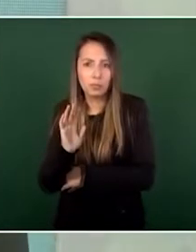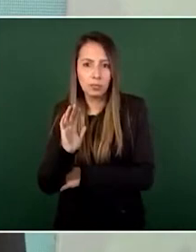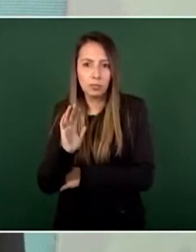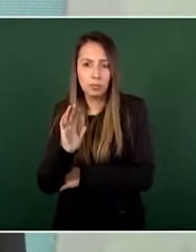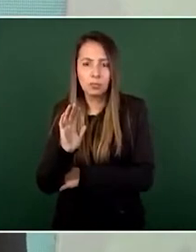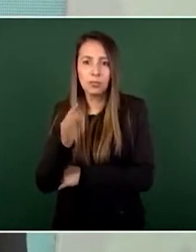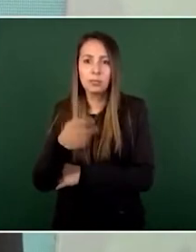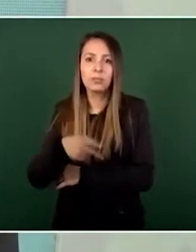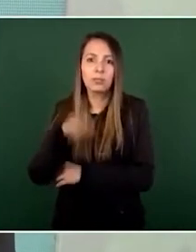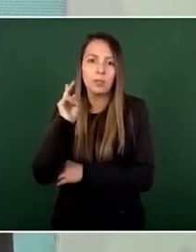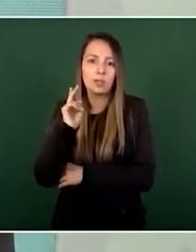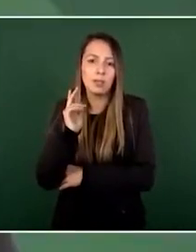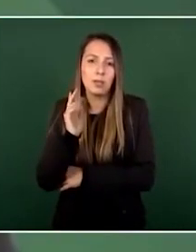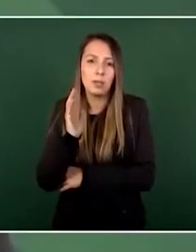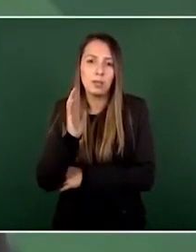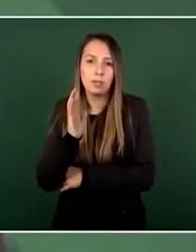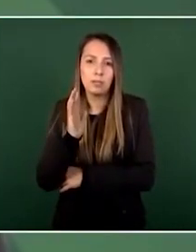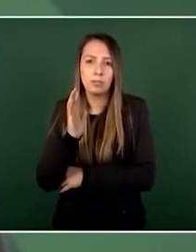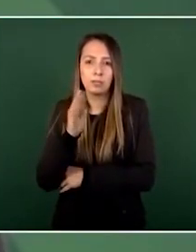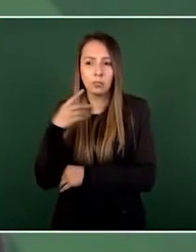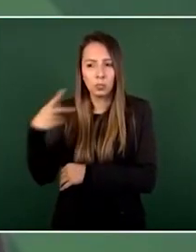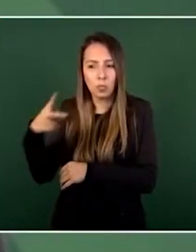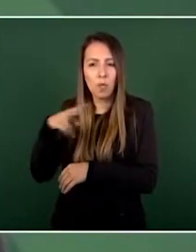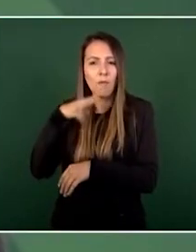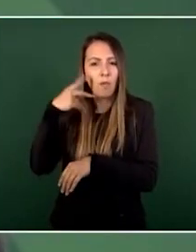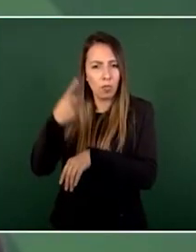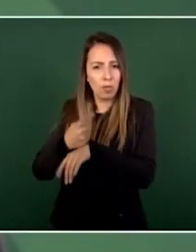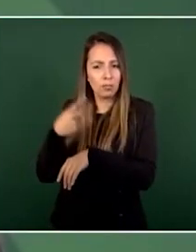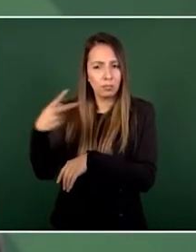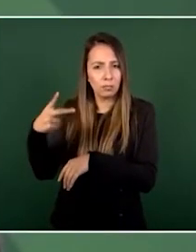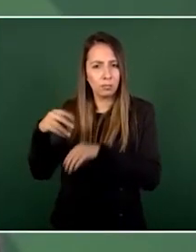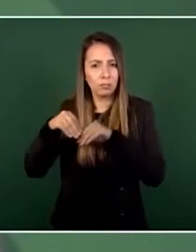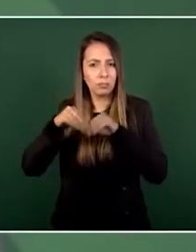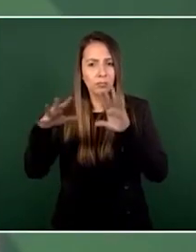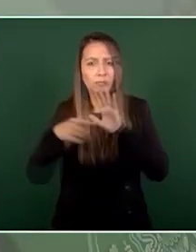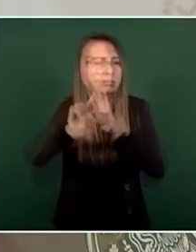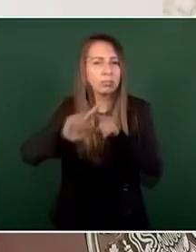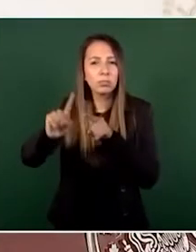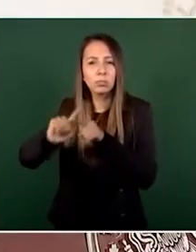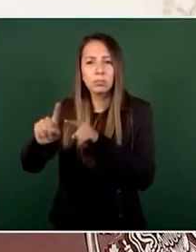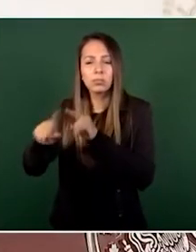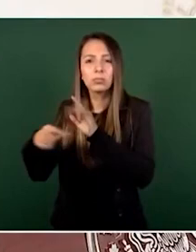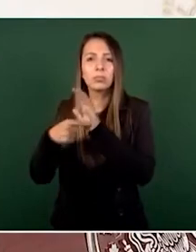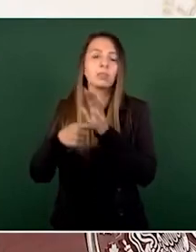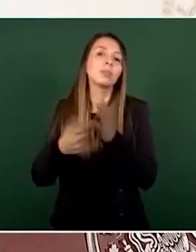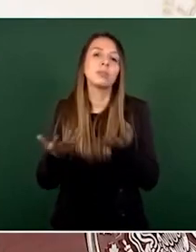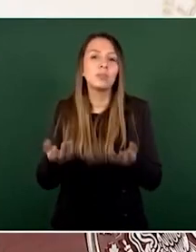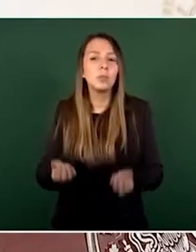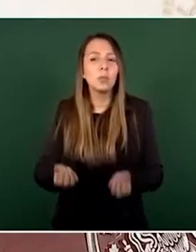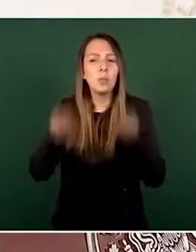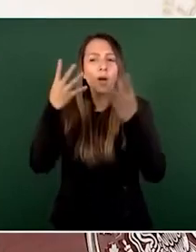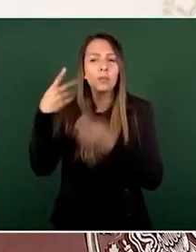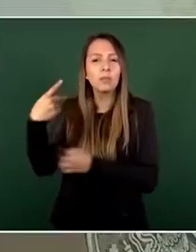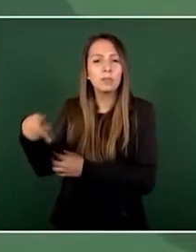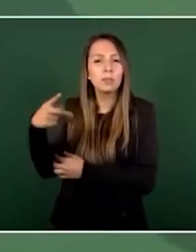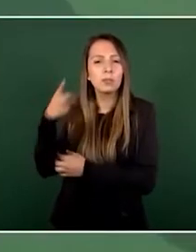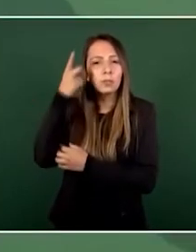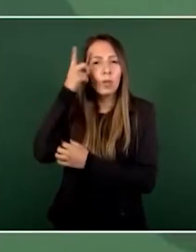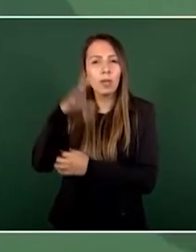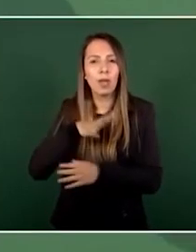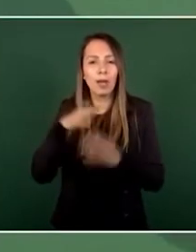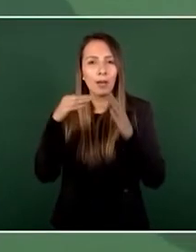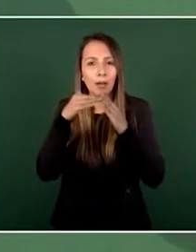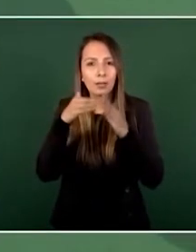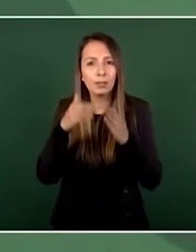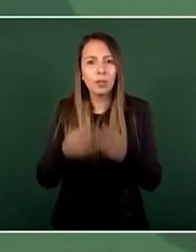por voluntad propia sus bienes cuántas casas tiene cuántos